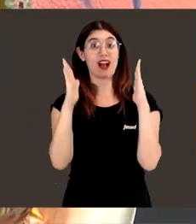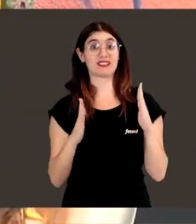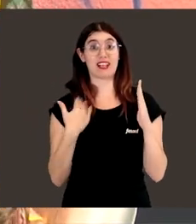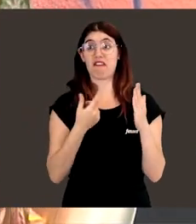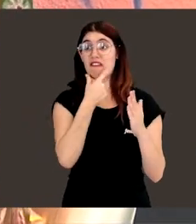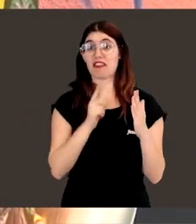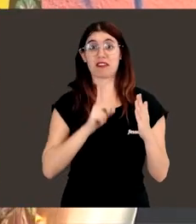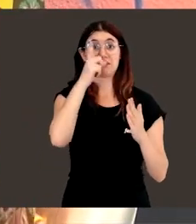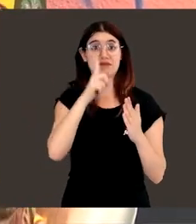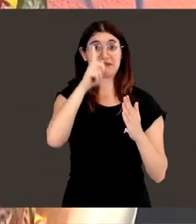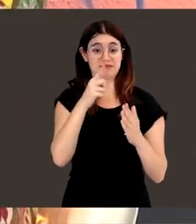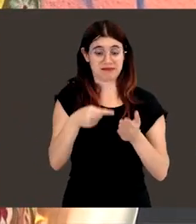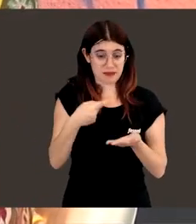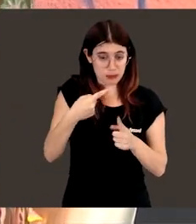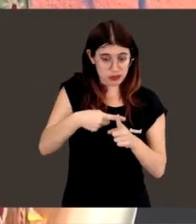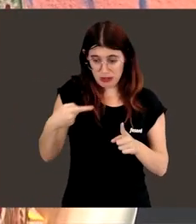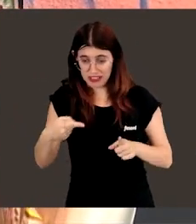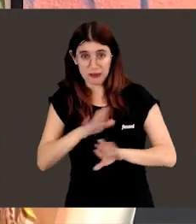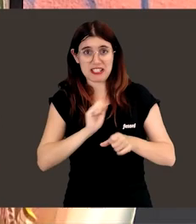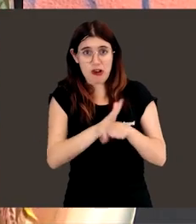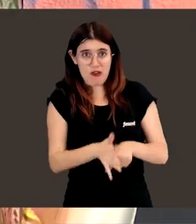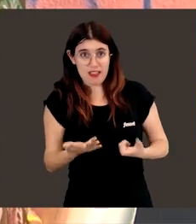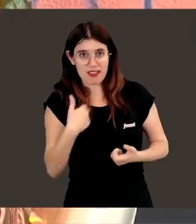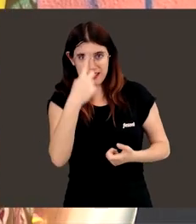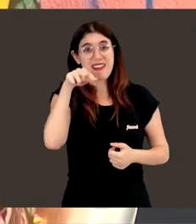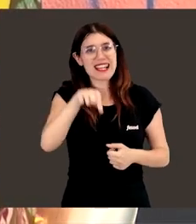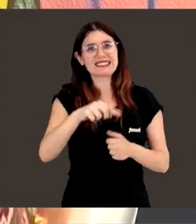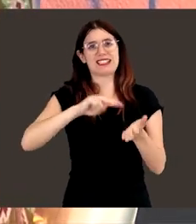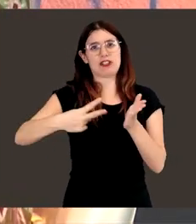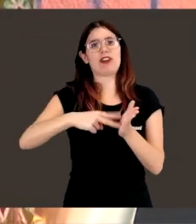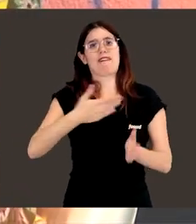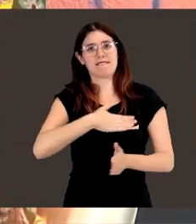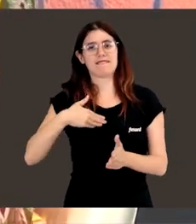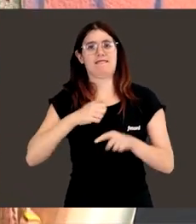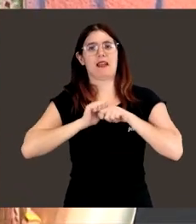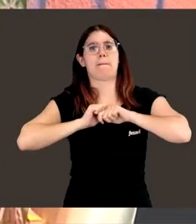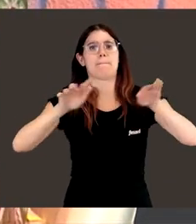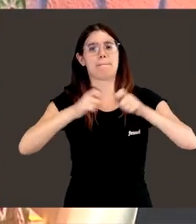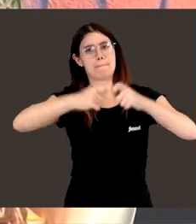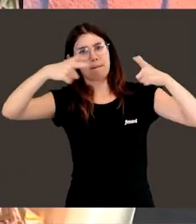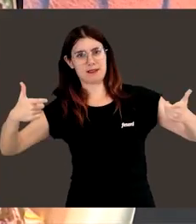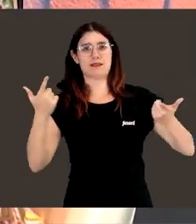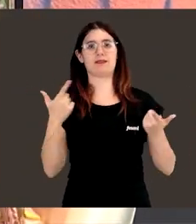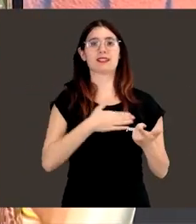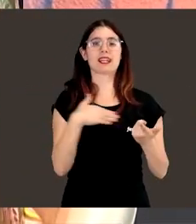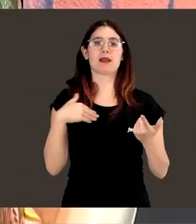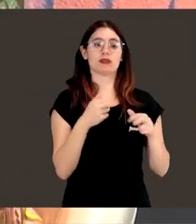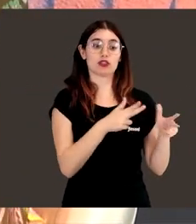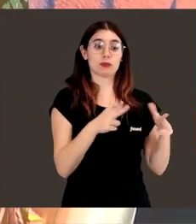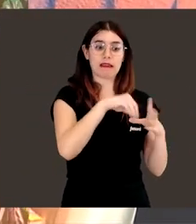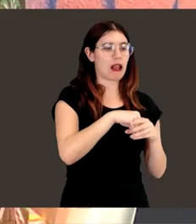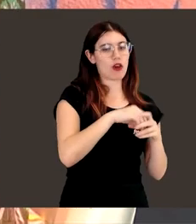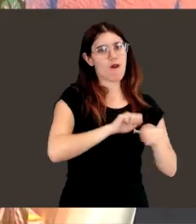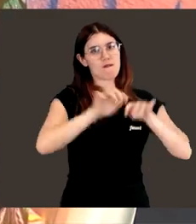test en casa sin ningún problema. Pues es este tipo de tecnología la que queremos, por así decirlo, sacar fuera de los hospitales, sacar